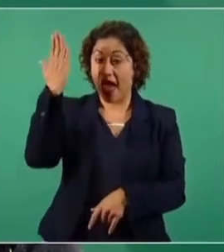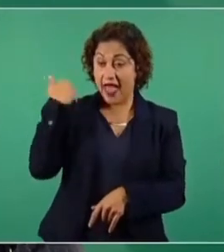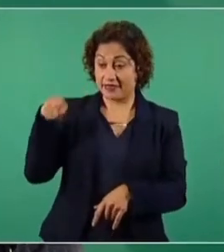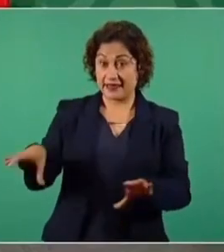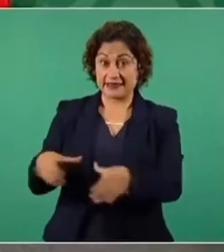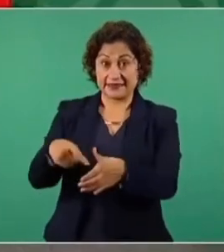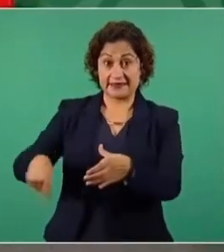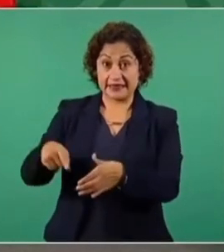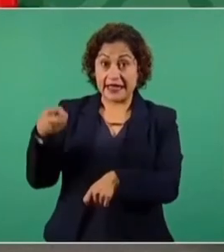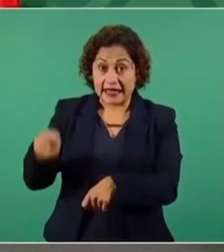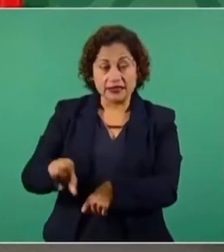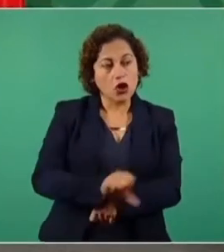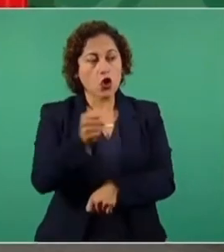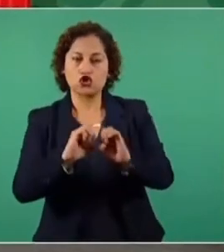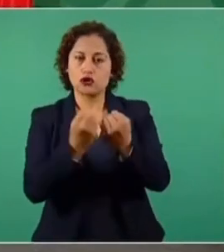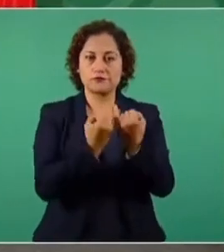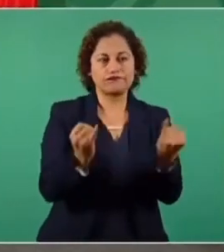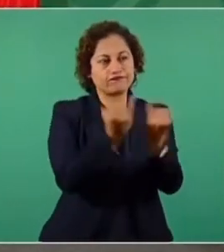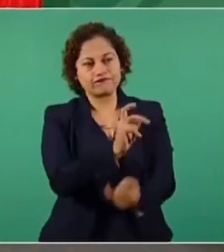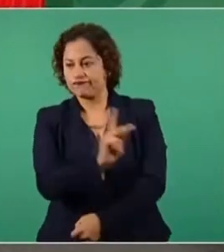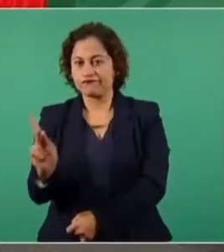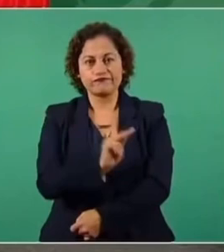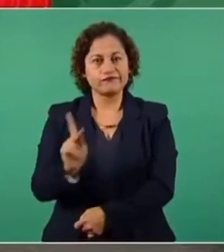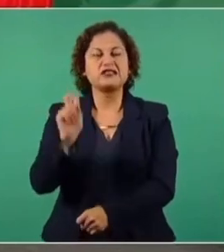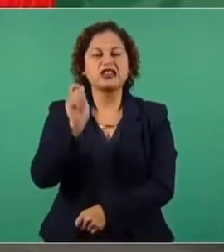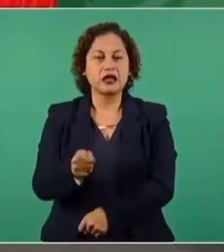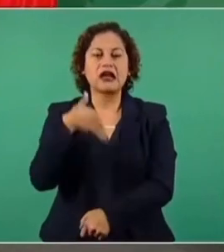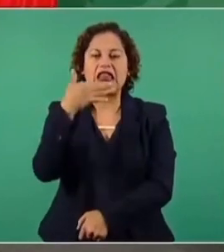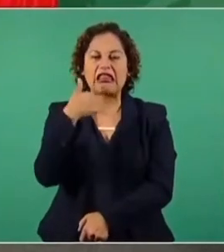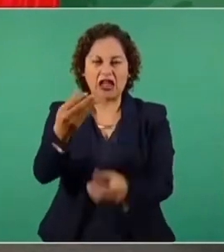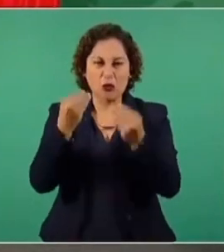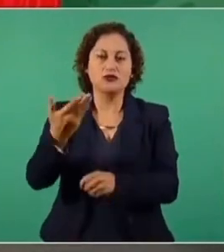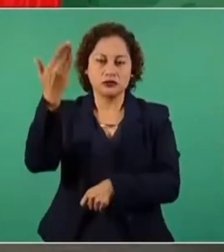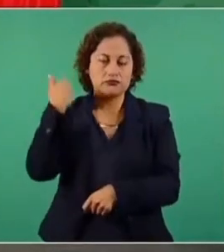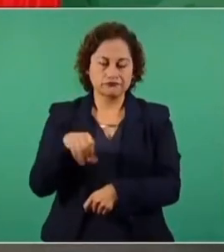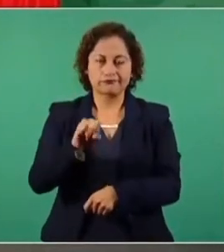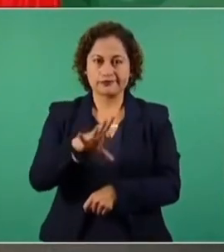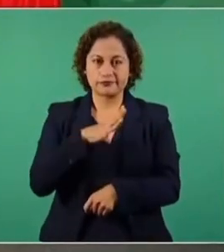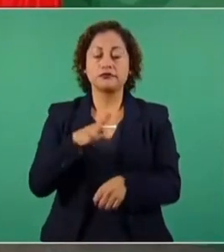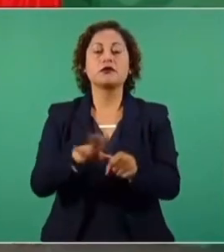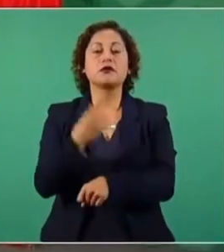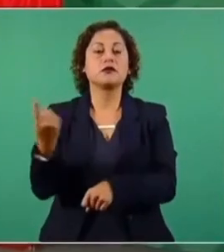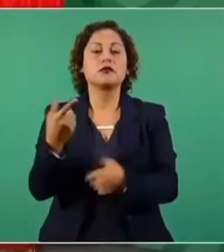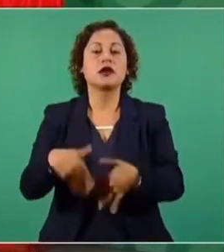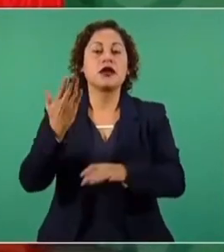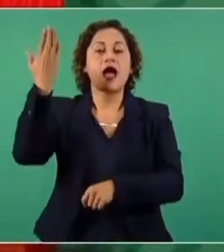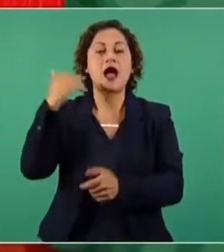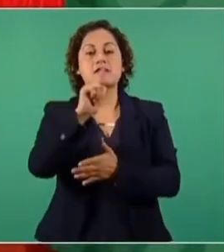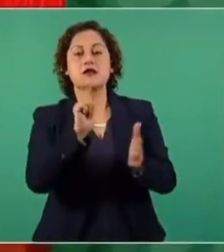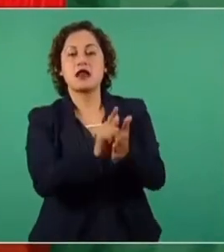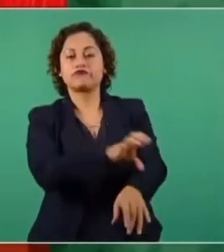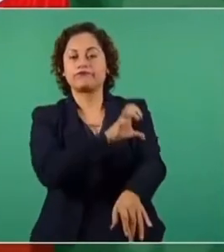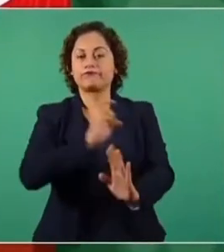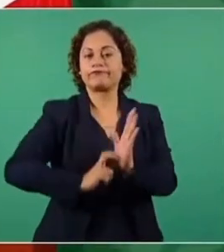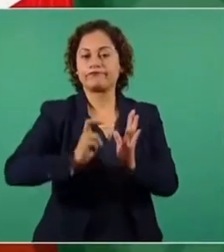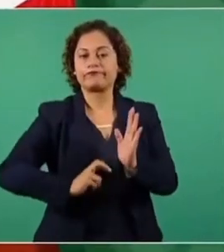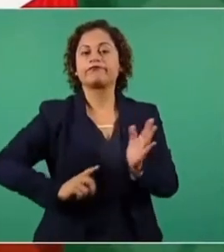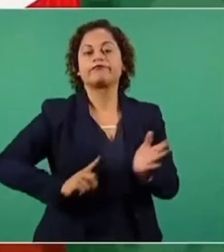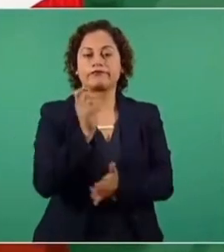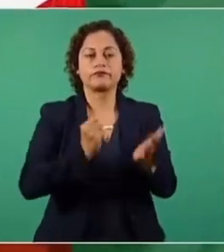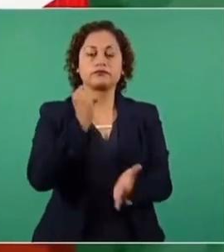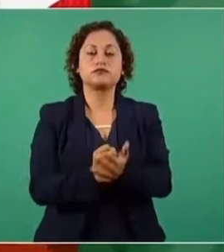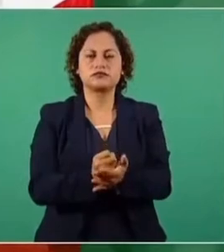ahí y en todos estos organismos, mucha corrupción. Empezando por la decisión que tomaron cuando se llevó a cabo la reforma energética. De entregar